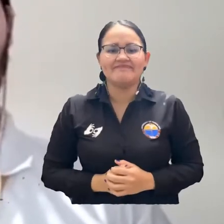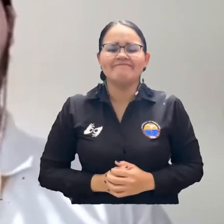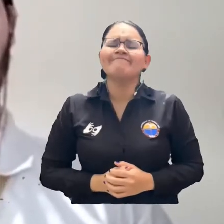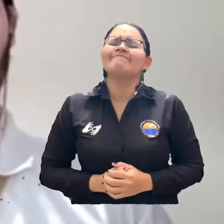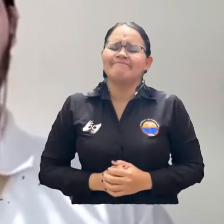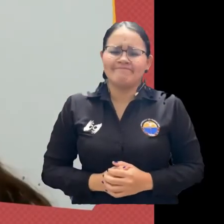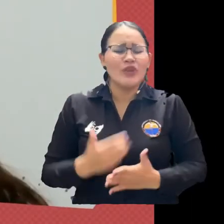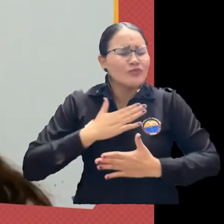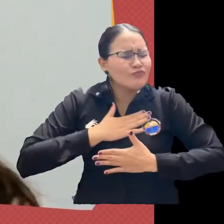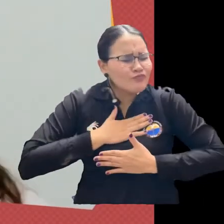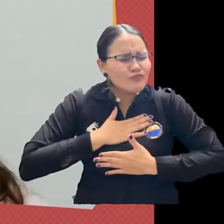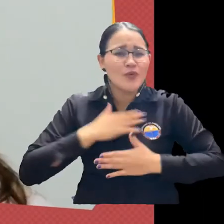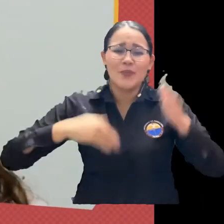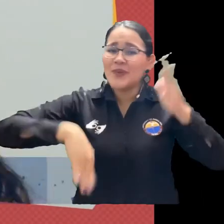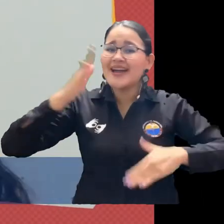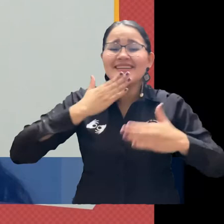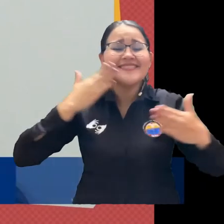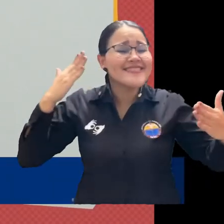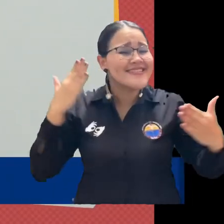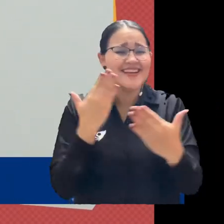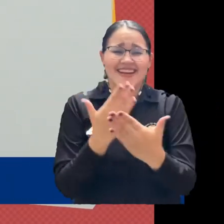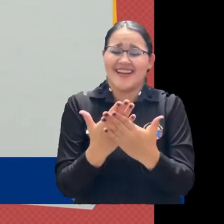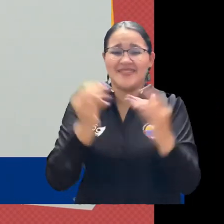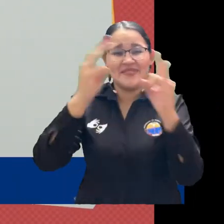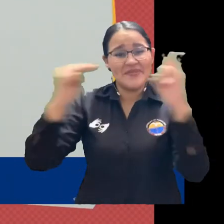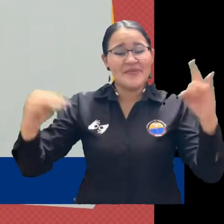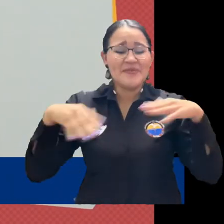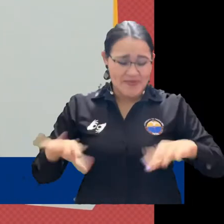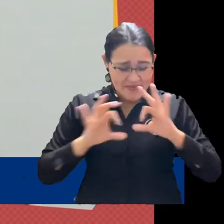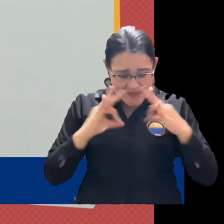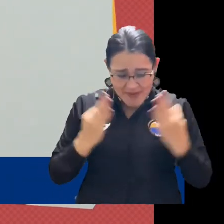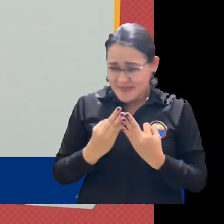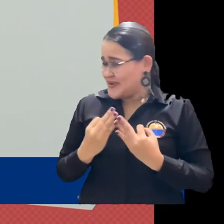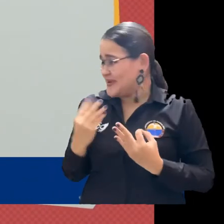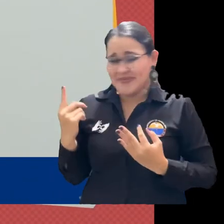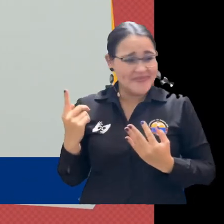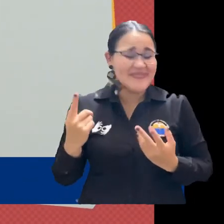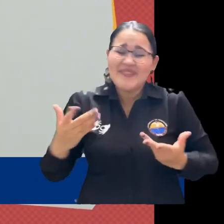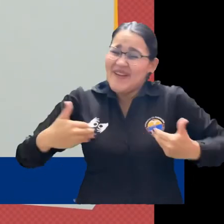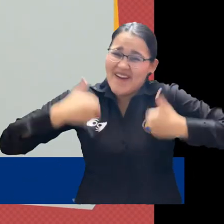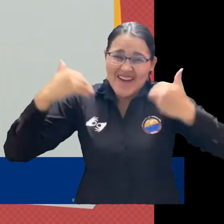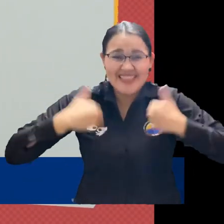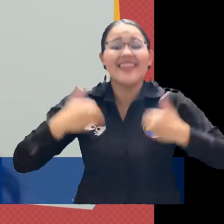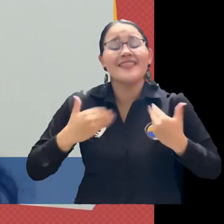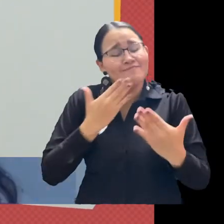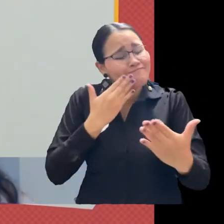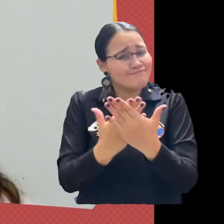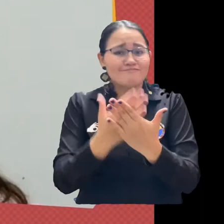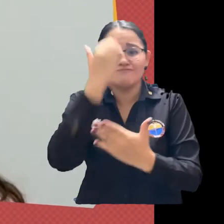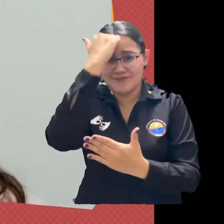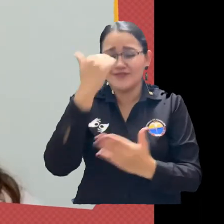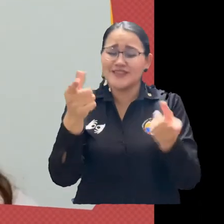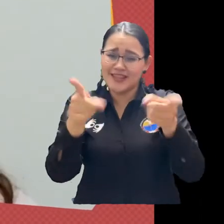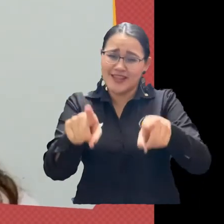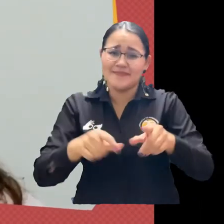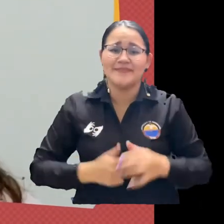años atrás quiero darle las gracias a la universidad por este reconocimiento significa mucho para mi familia y para mí y también quiero agradecerle a todos